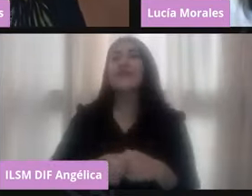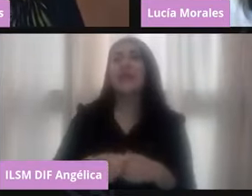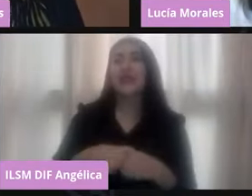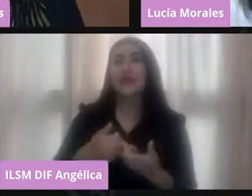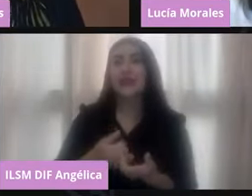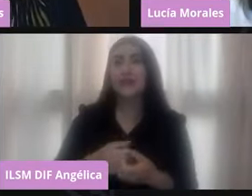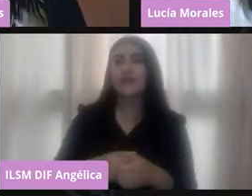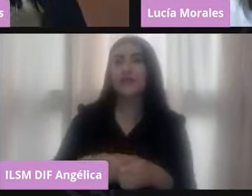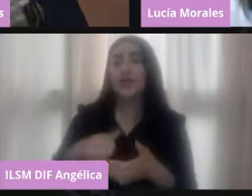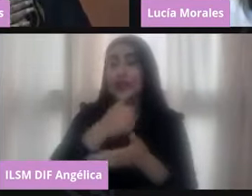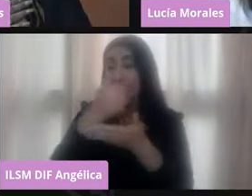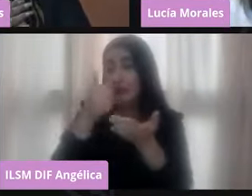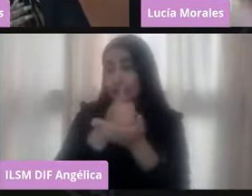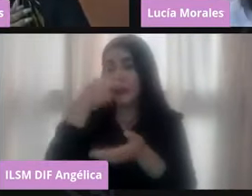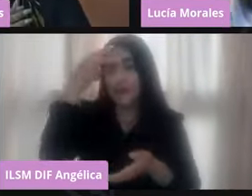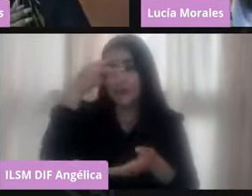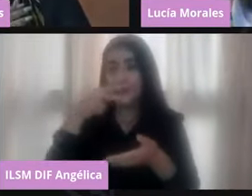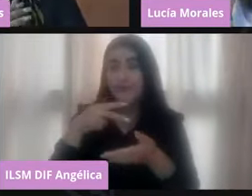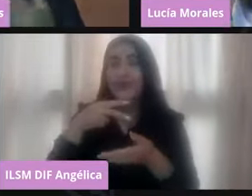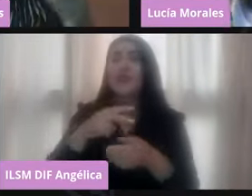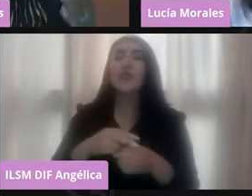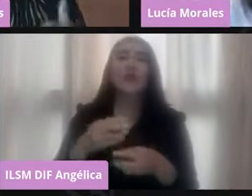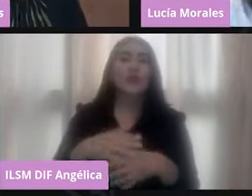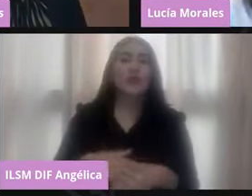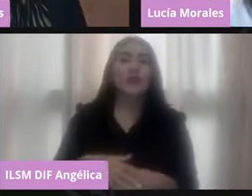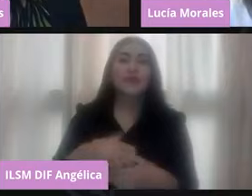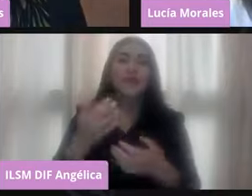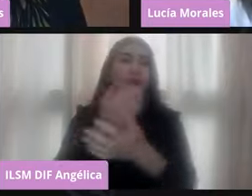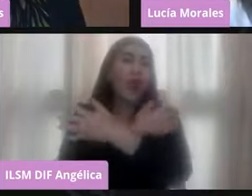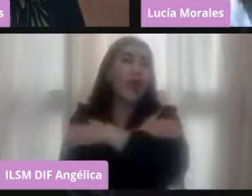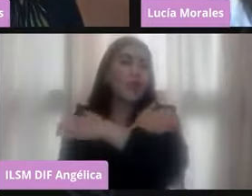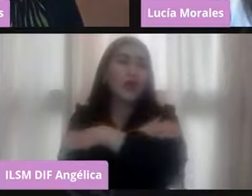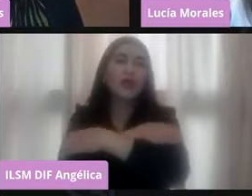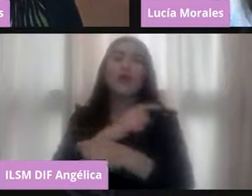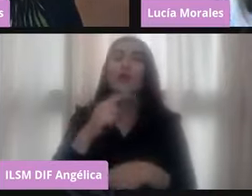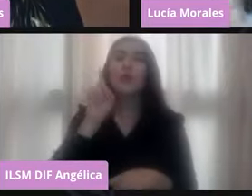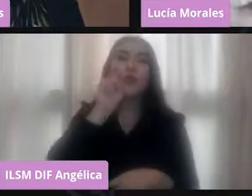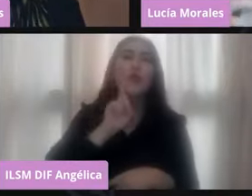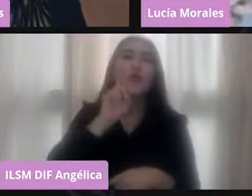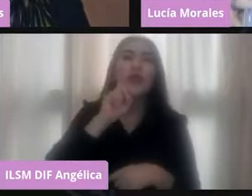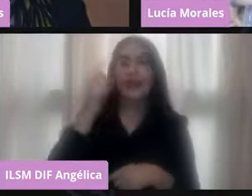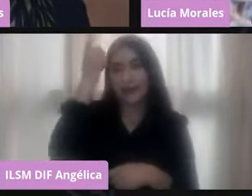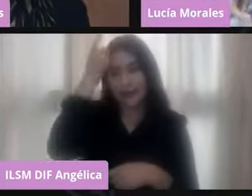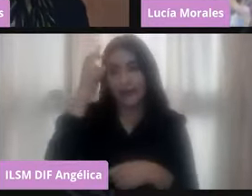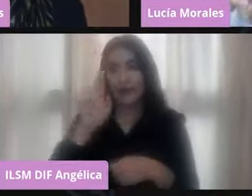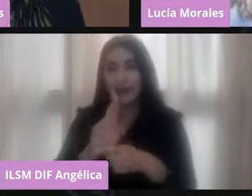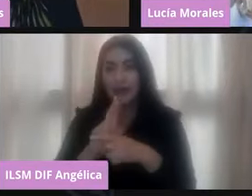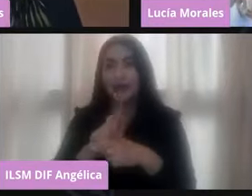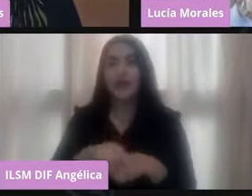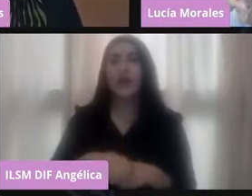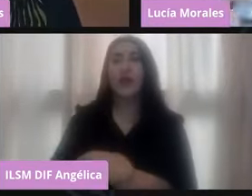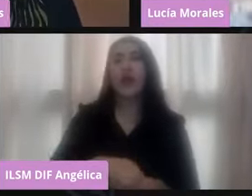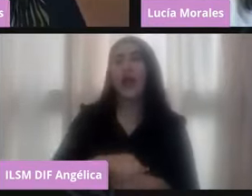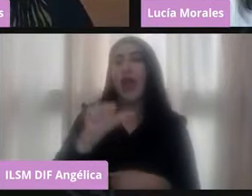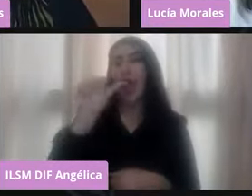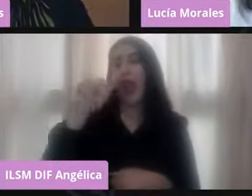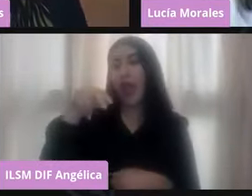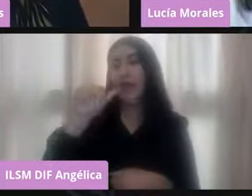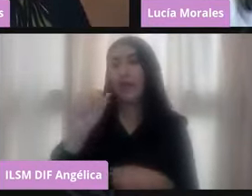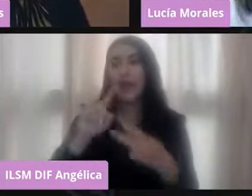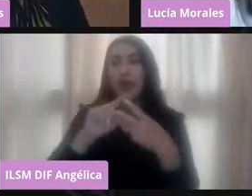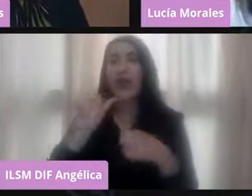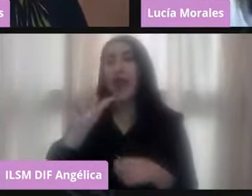CDMX. Abrazamos muy fuerte a la directora ejecutiva, Ana Leticia, así como a la